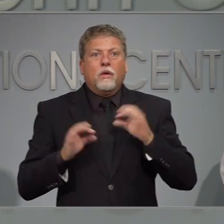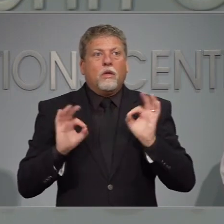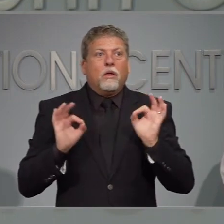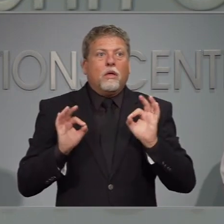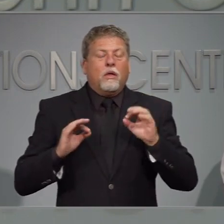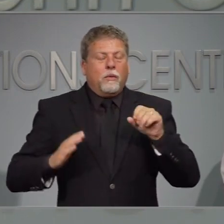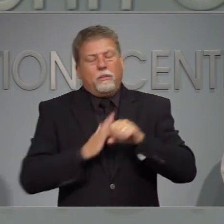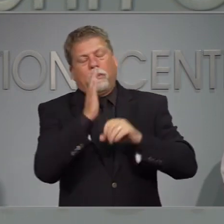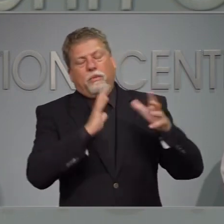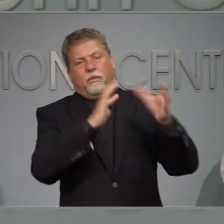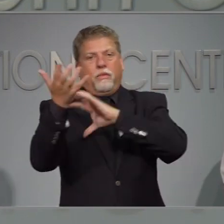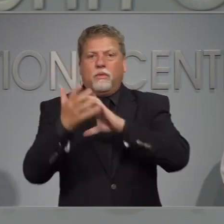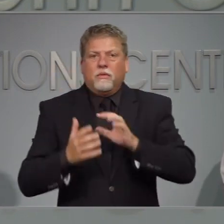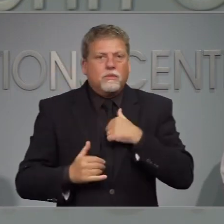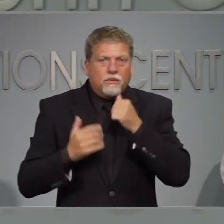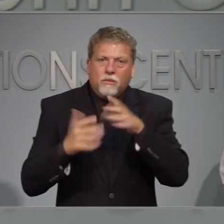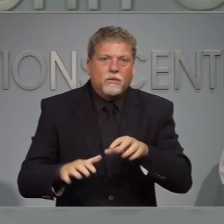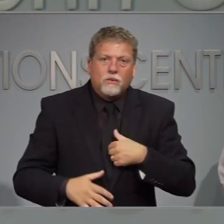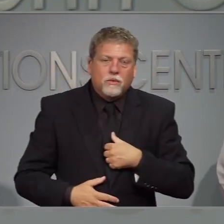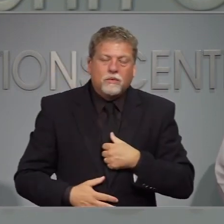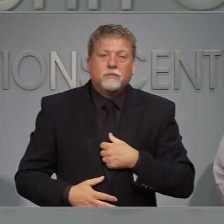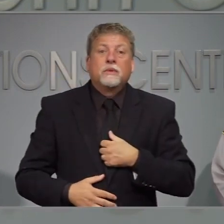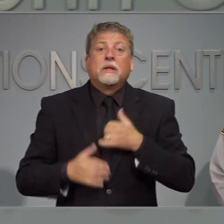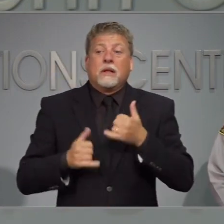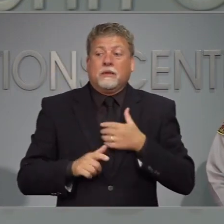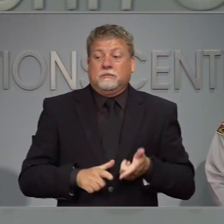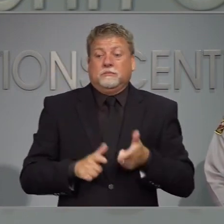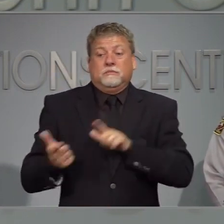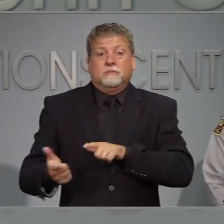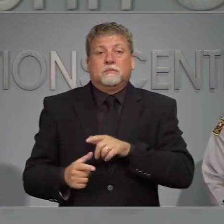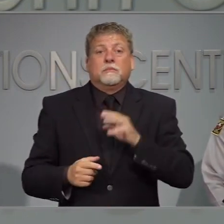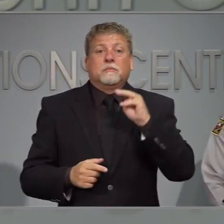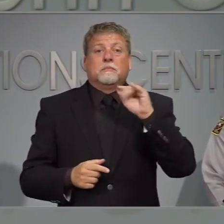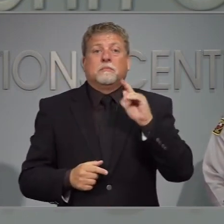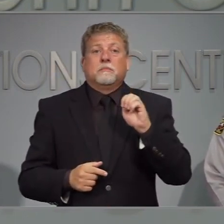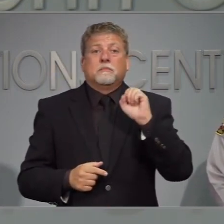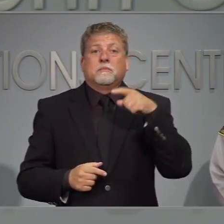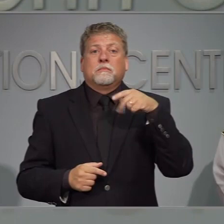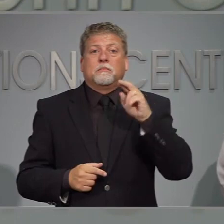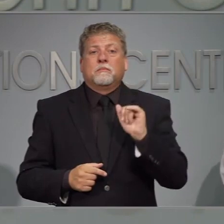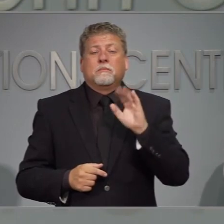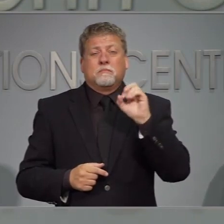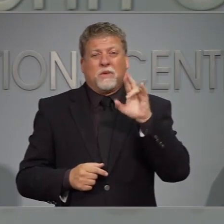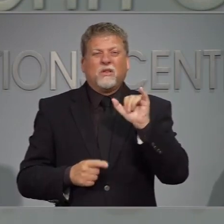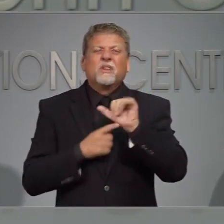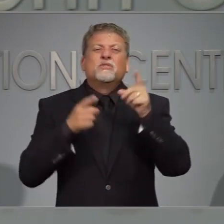de emergencias que por favor compartan más las medidas de preparación para el estado Mike.